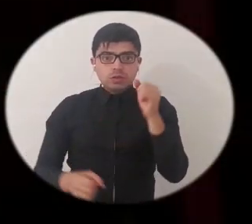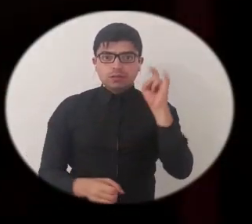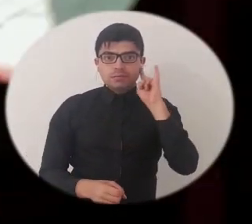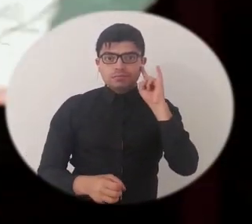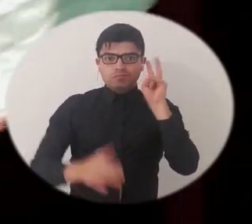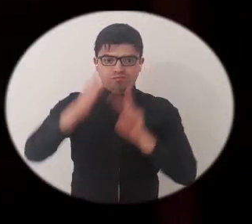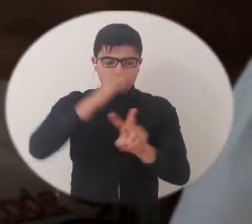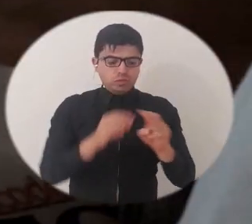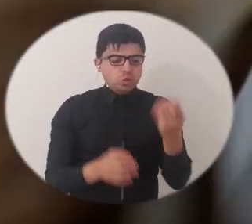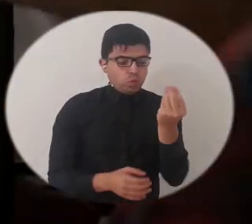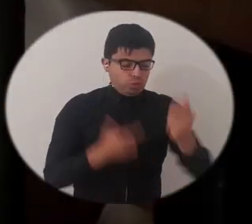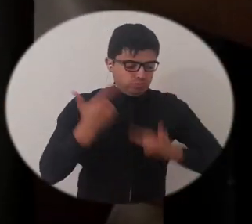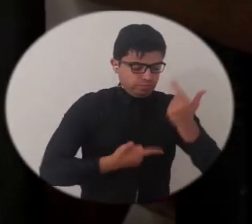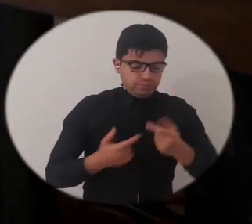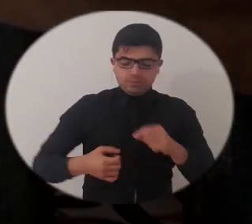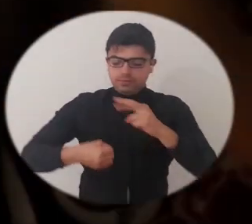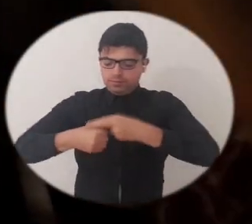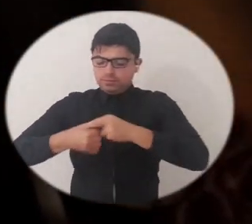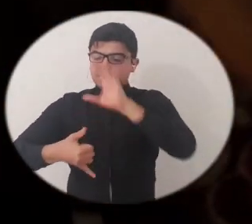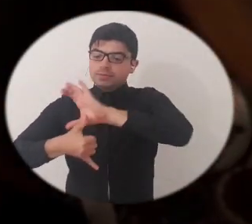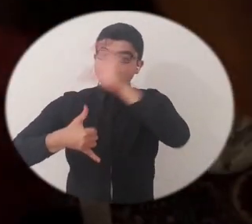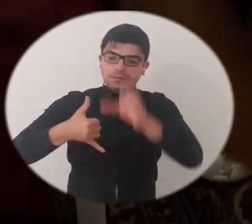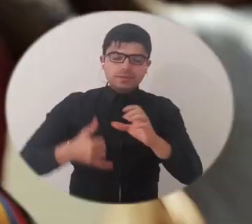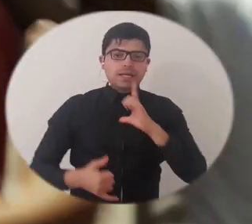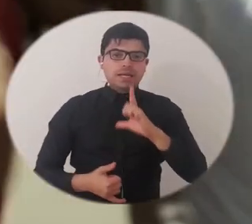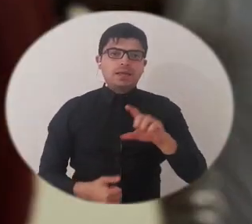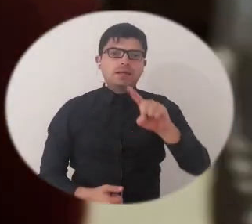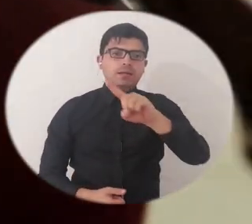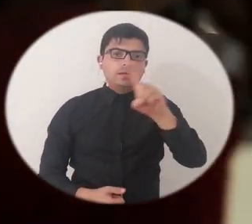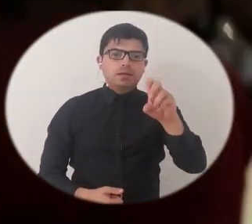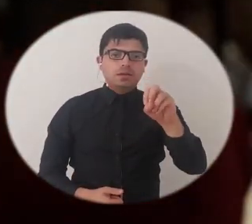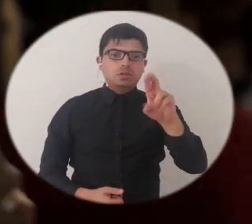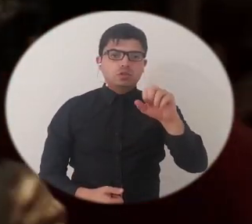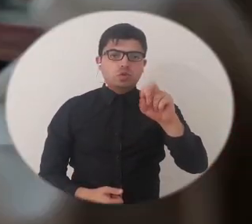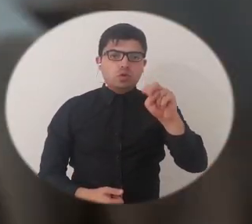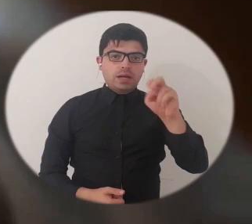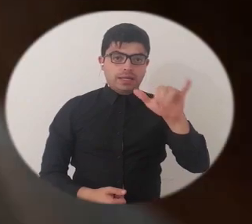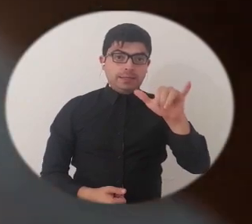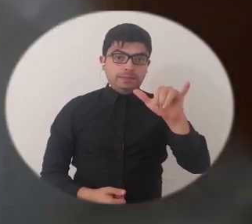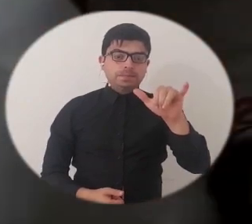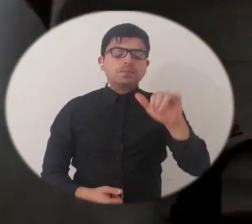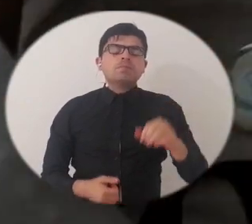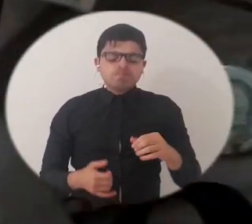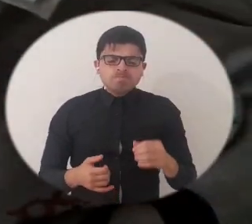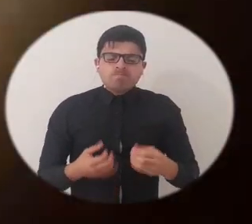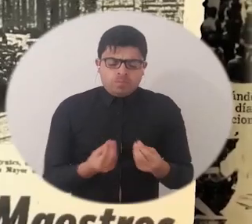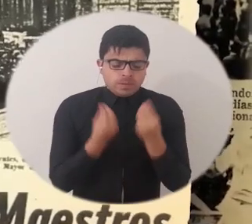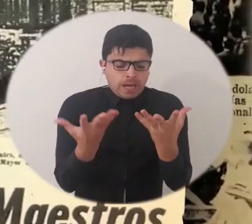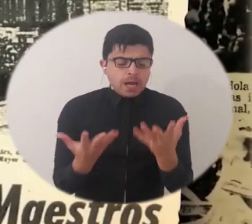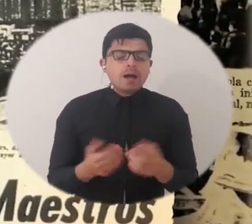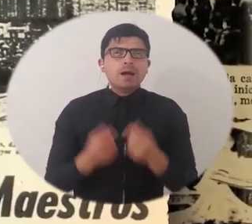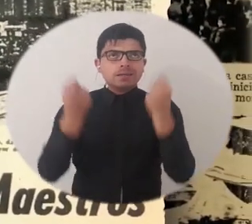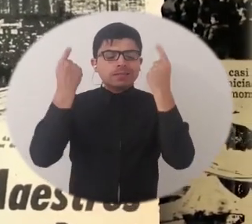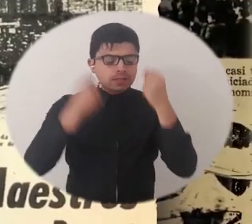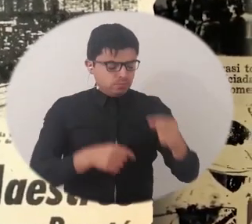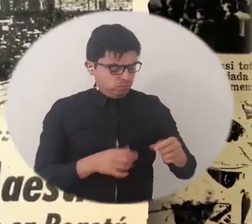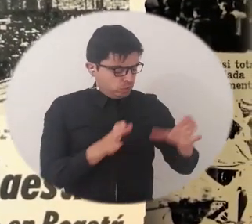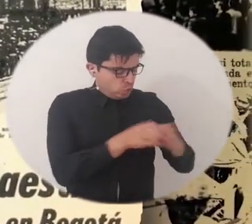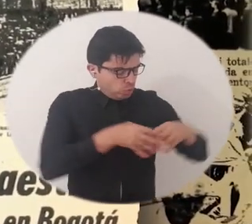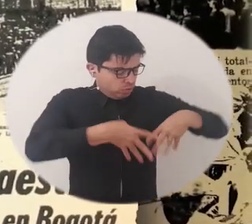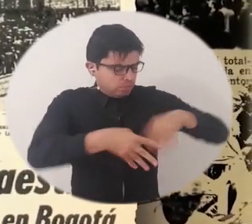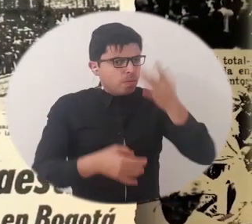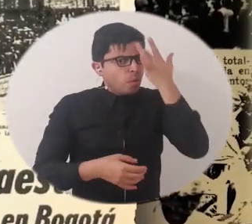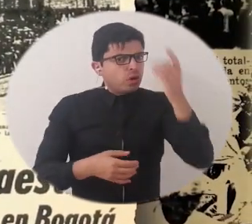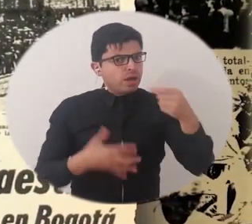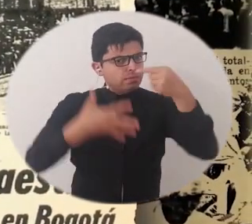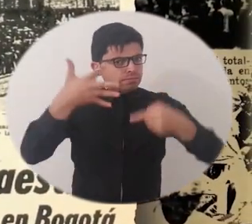audiovisuales de la Alma Mater y la región Caribe liderado por Során y Marín Trejos pretende contribuir a la comprensión de las motivaciones de este